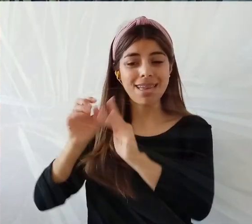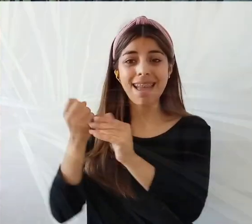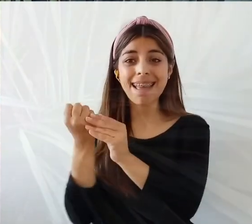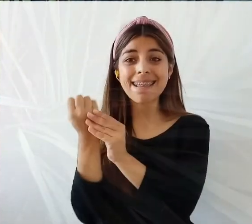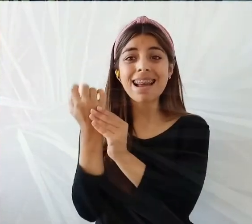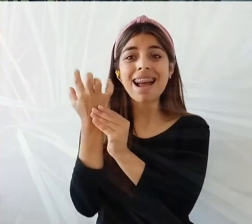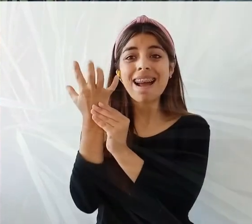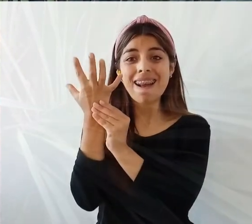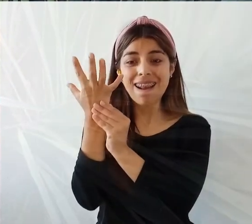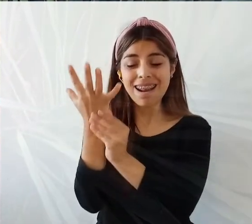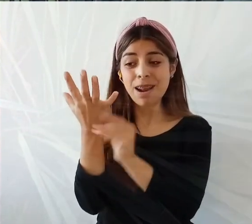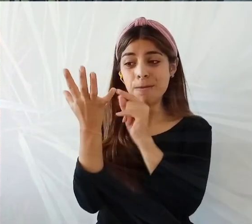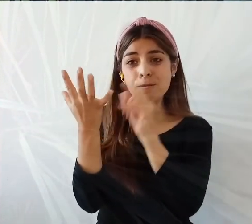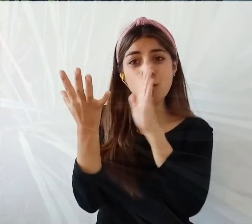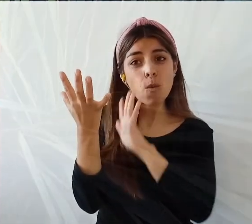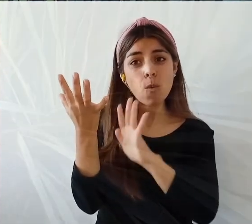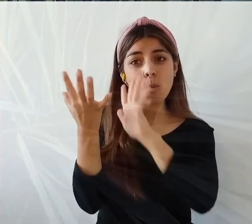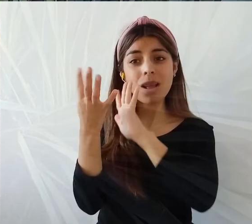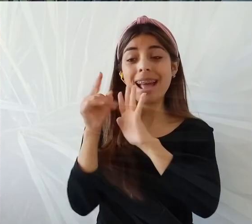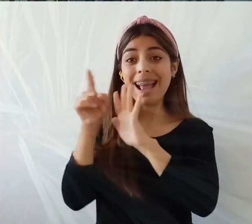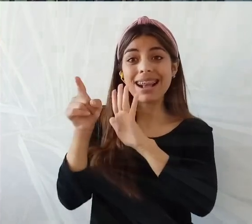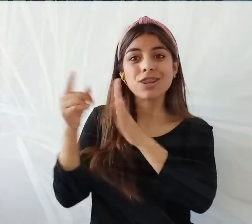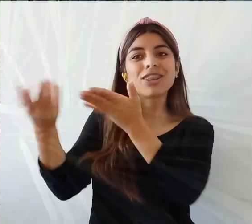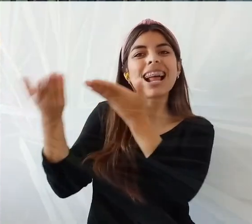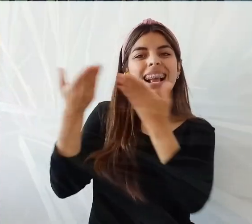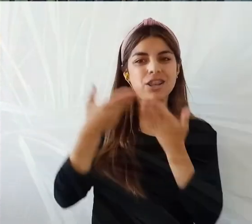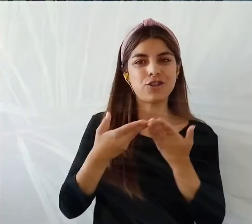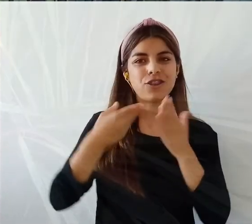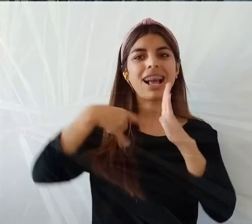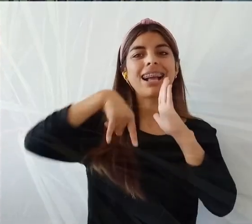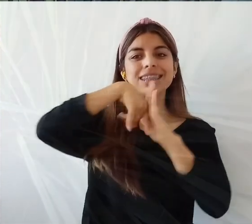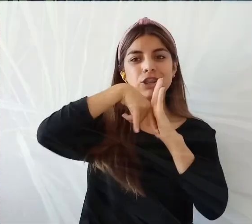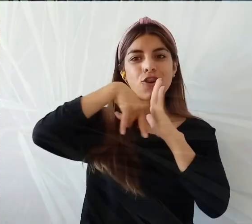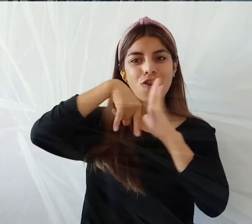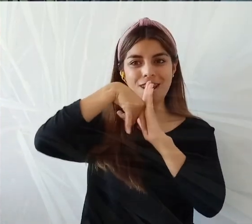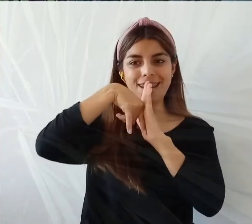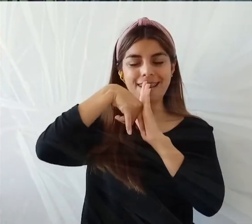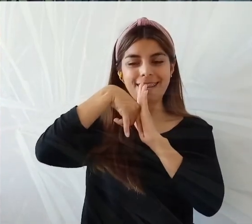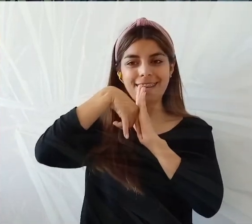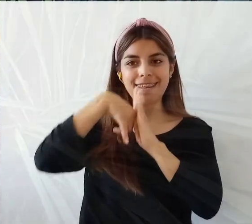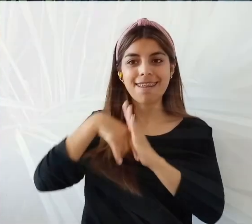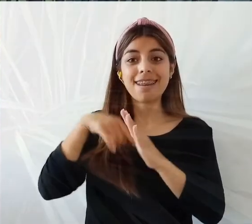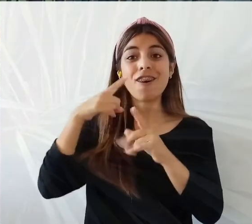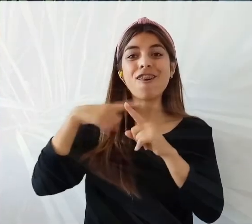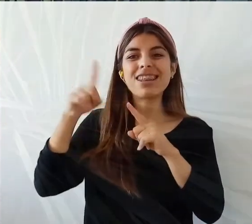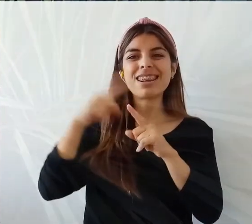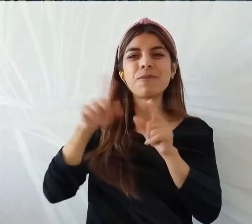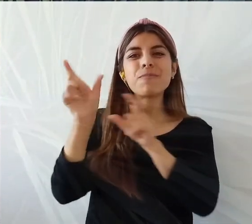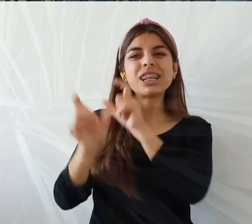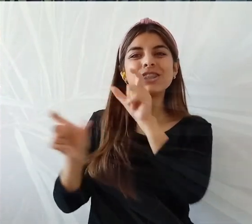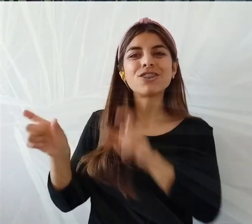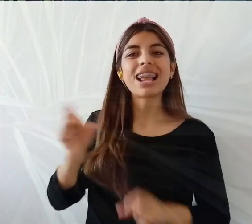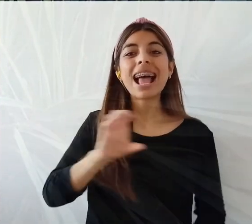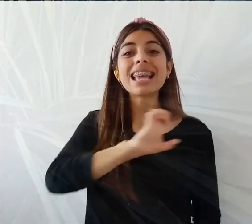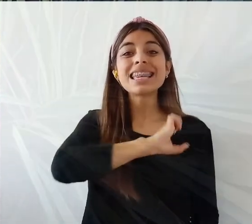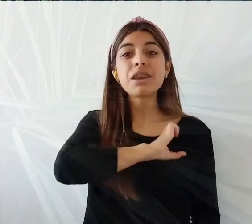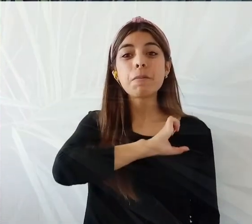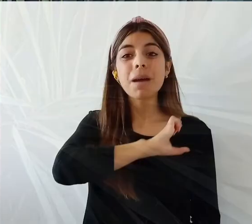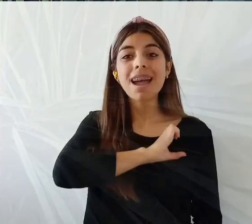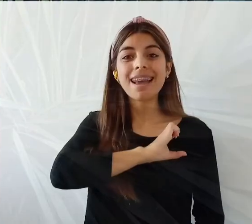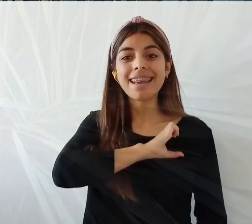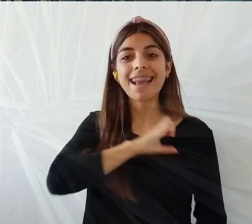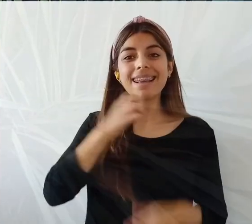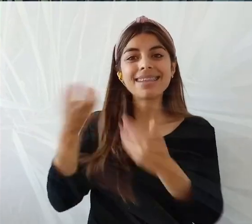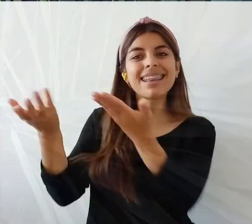Y eso lo fueron introducidas en Chiloegua. Donde trajeron los españoles para hacer cercos, así que lo trajeron.